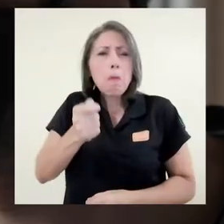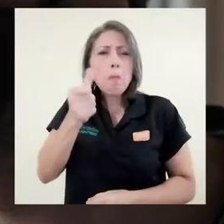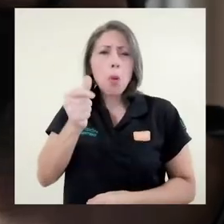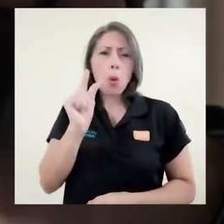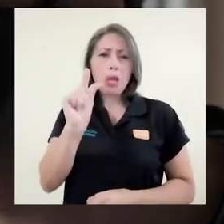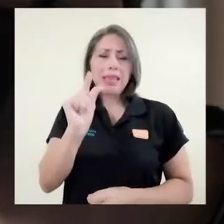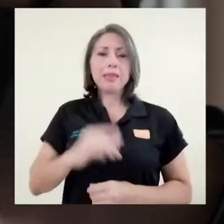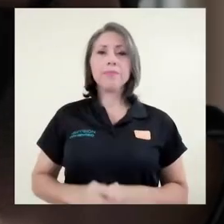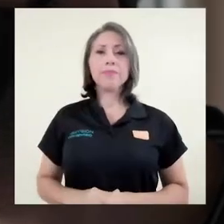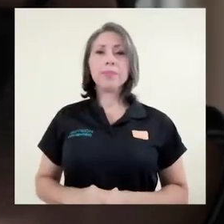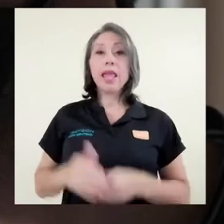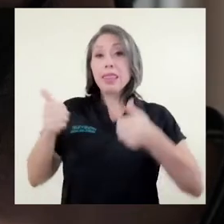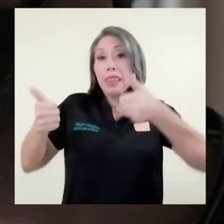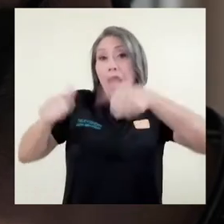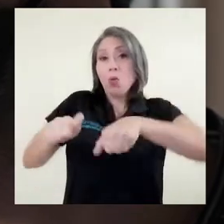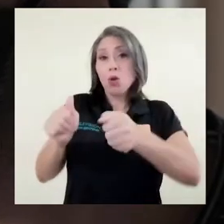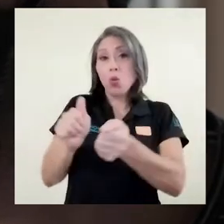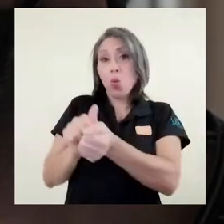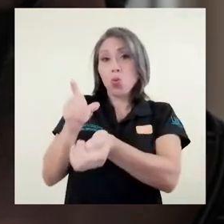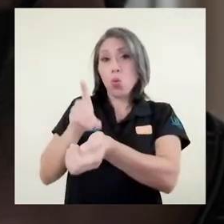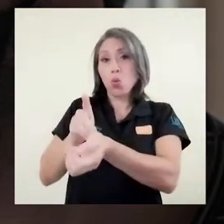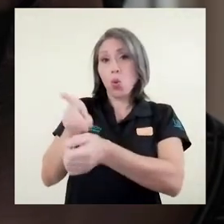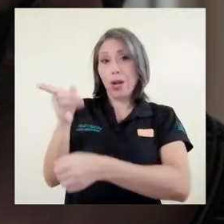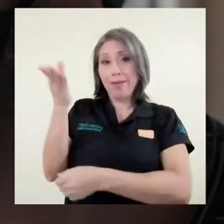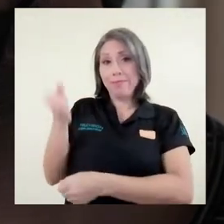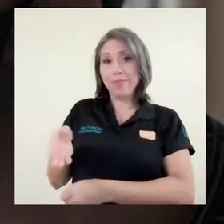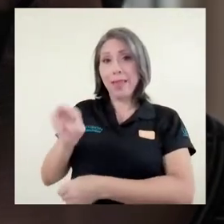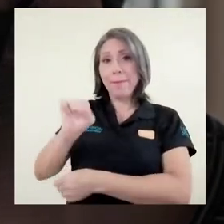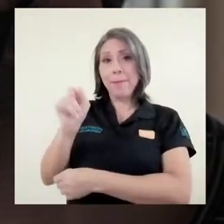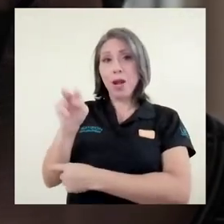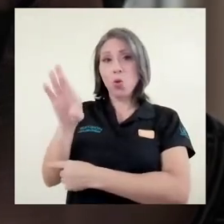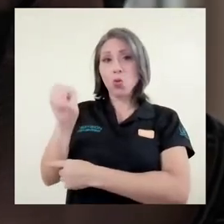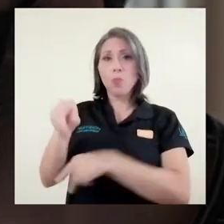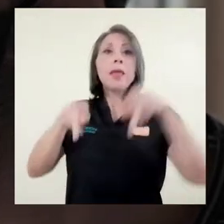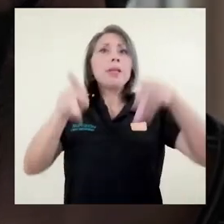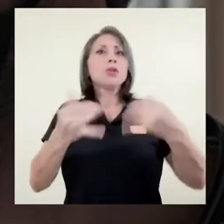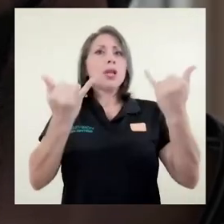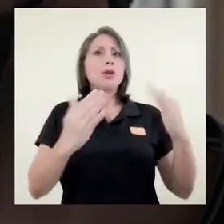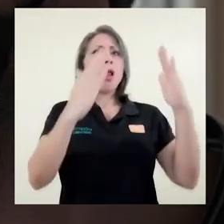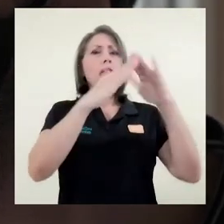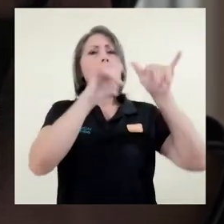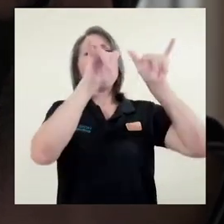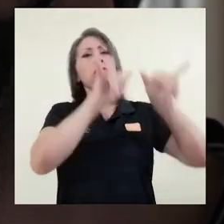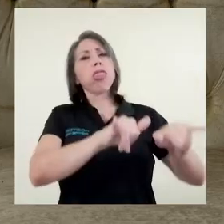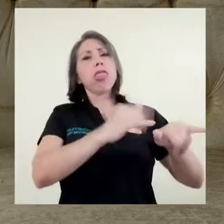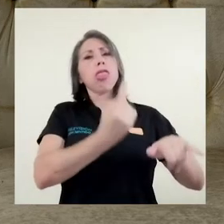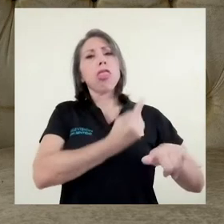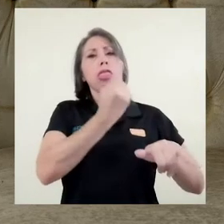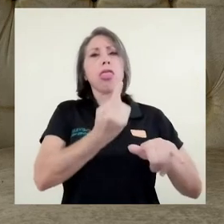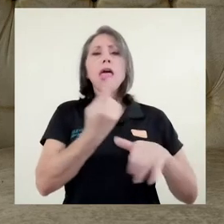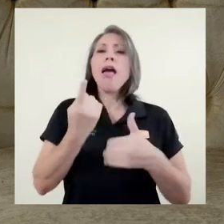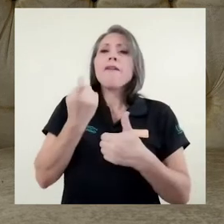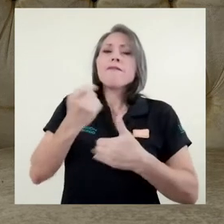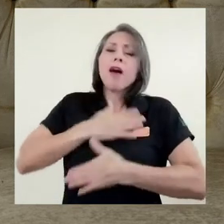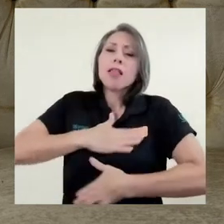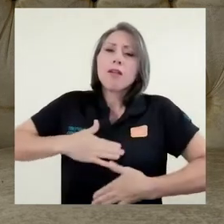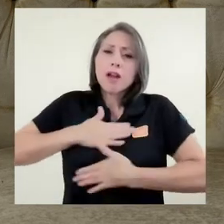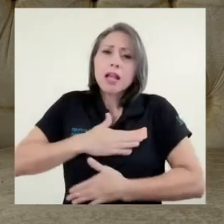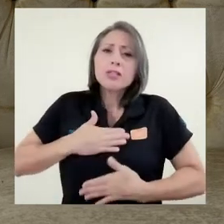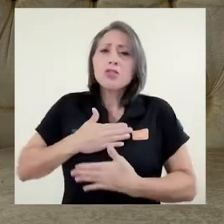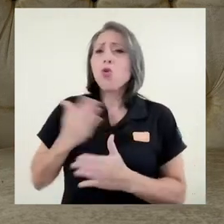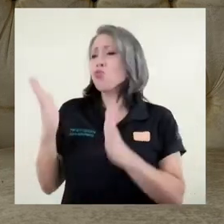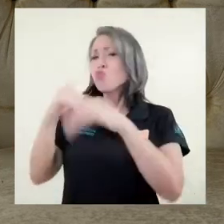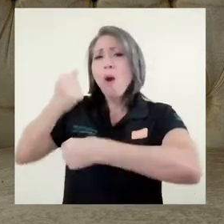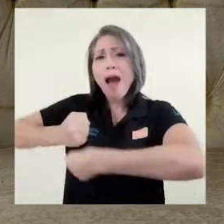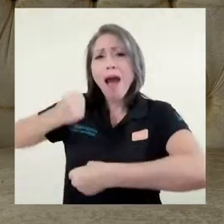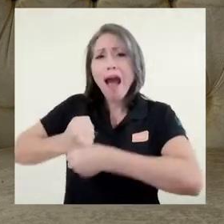De acuerdo con la doctora Maroto, el encierro, la falta de recreación, el desempleo y la incertidumbre actual por